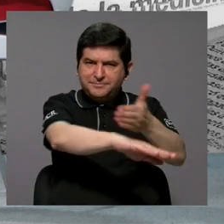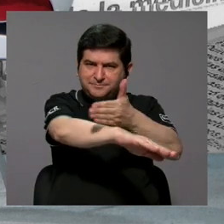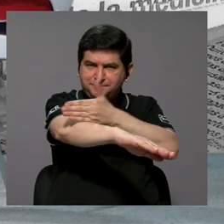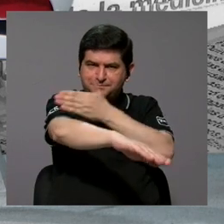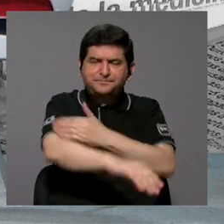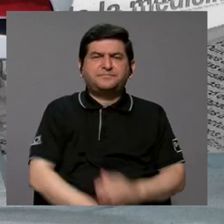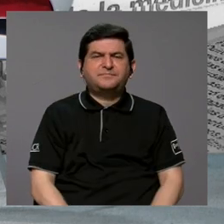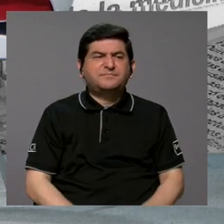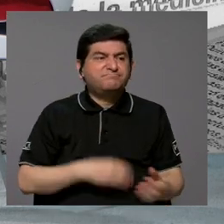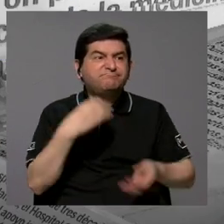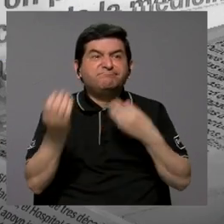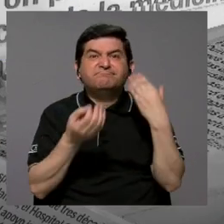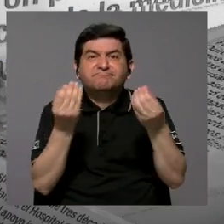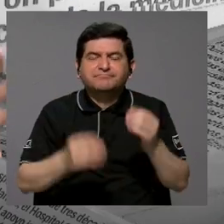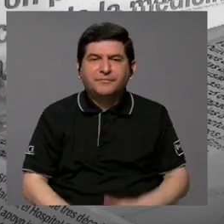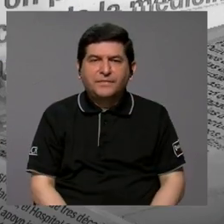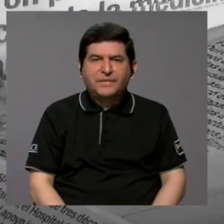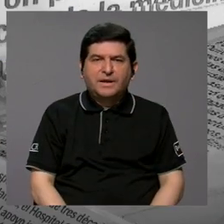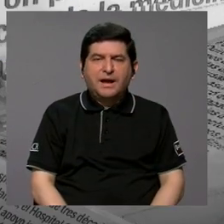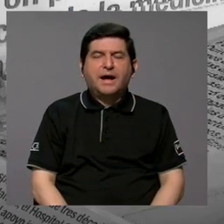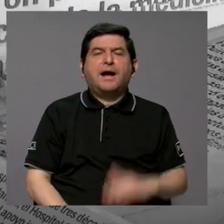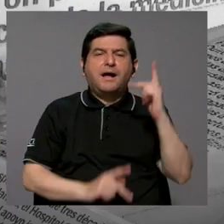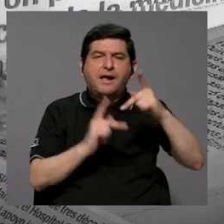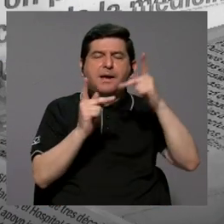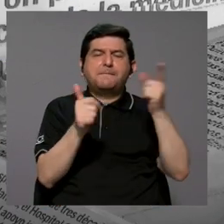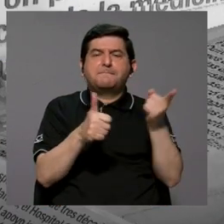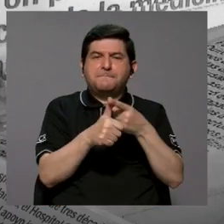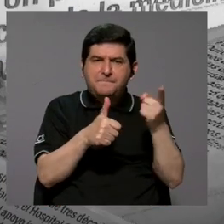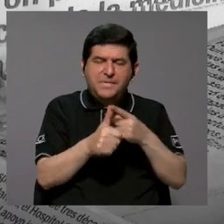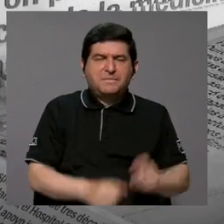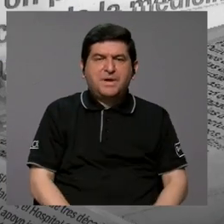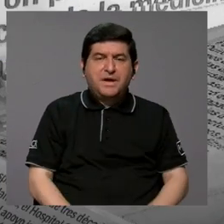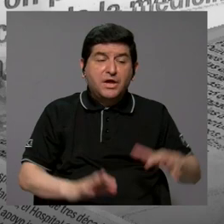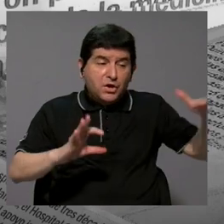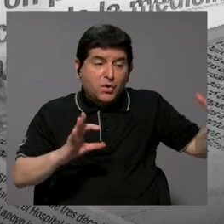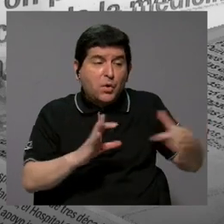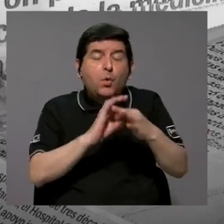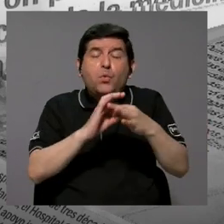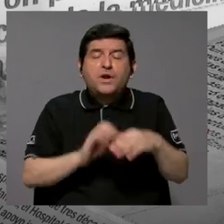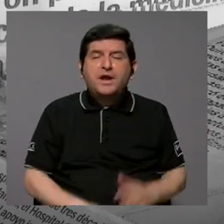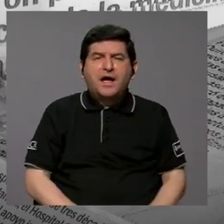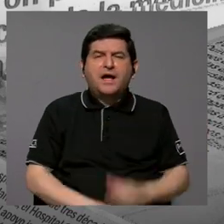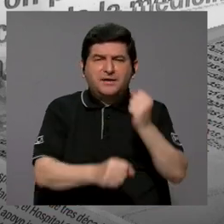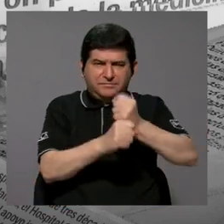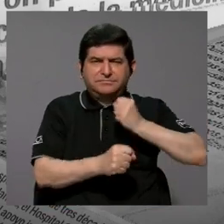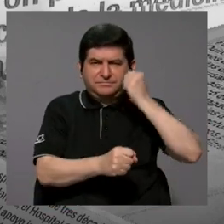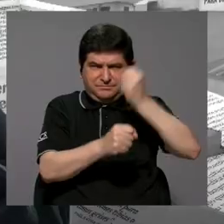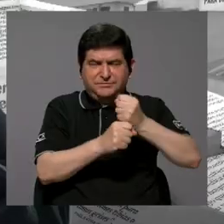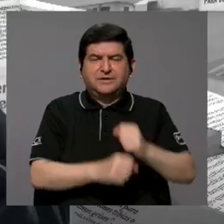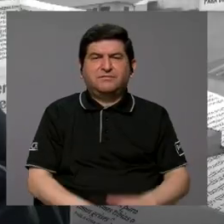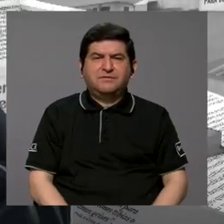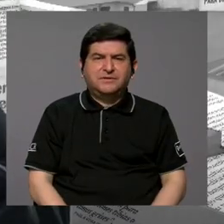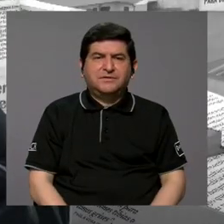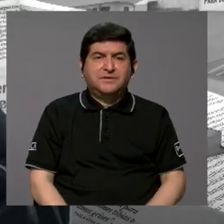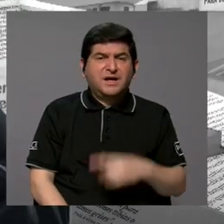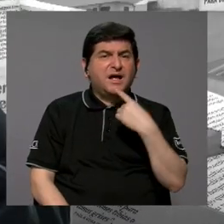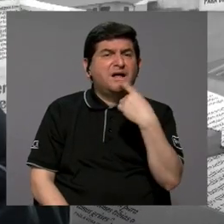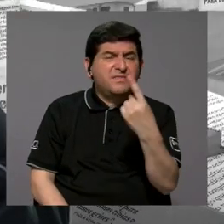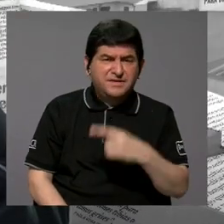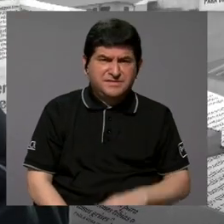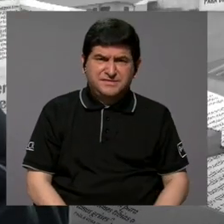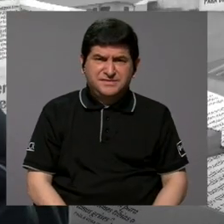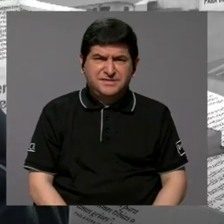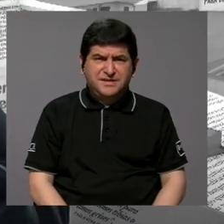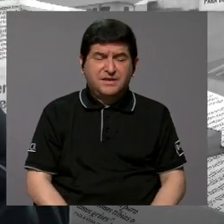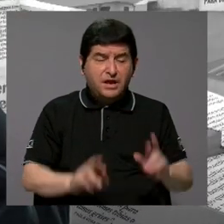Claro. ¿Qué tenemos que hacer? Perfecto. Como primer paso, unamos esfuerzos. Y usted me decía que se van